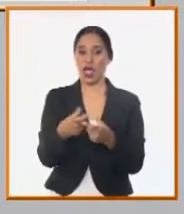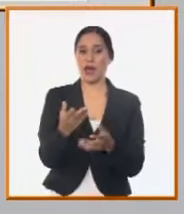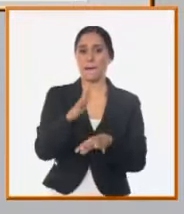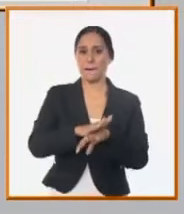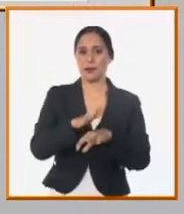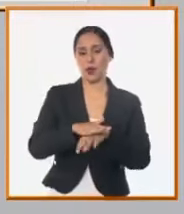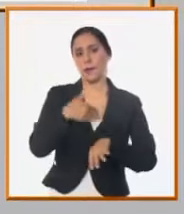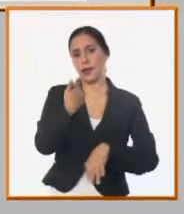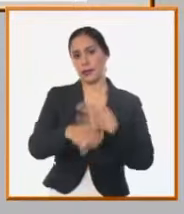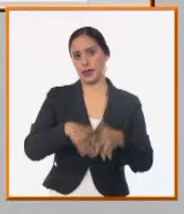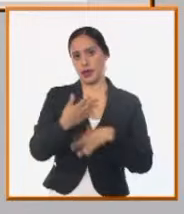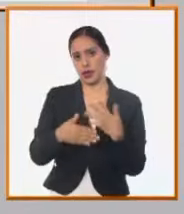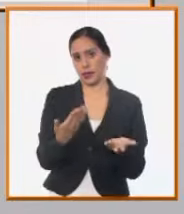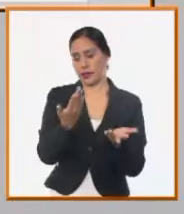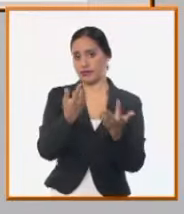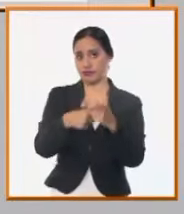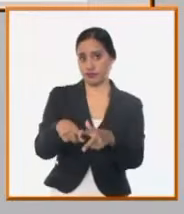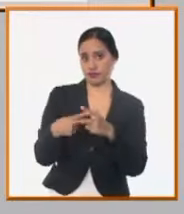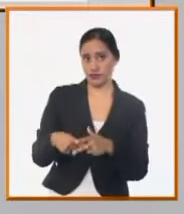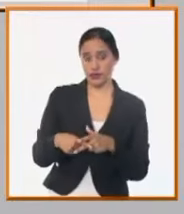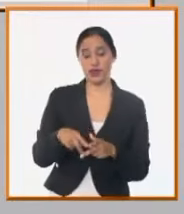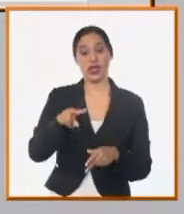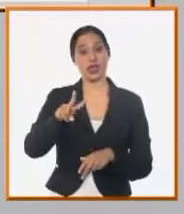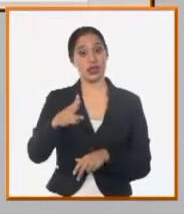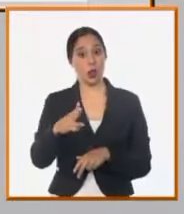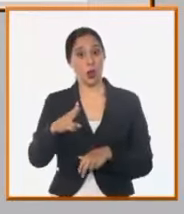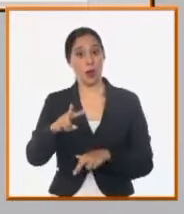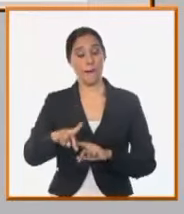que hay que limpiarla más de 2 veces al año